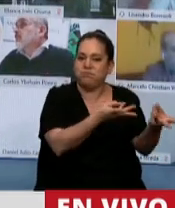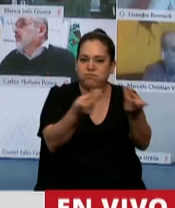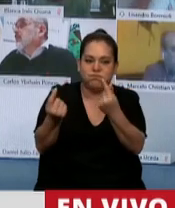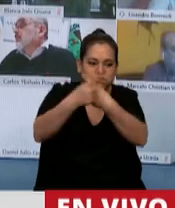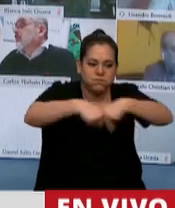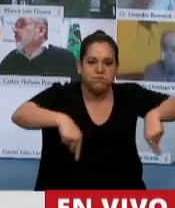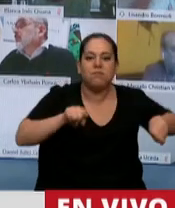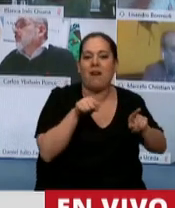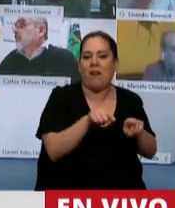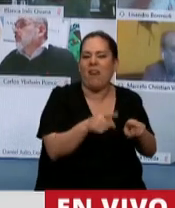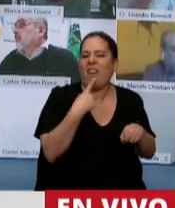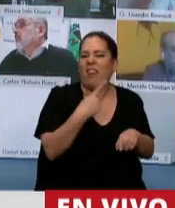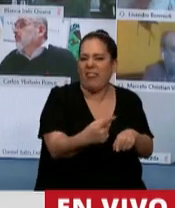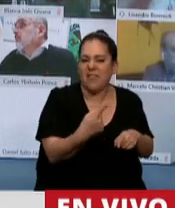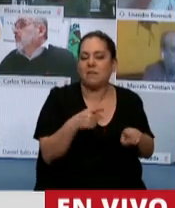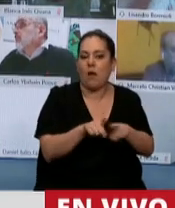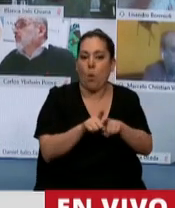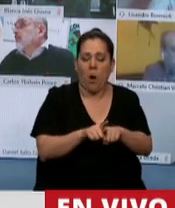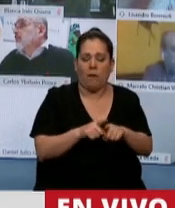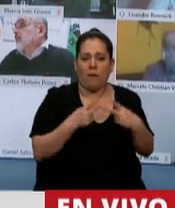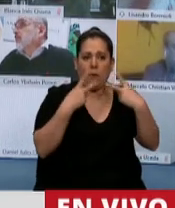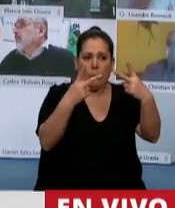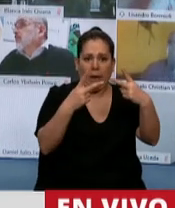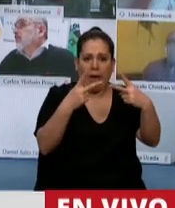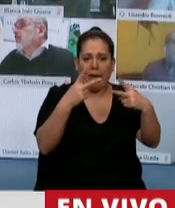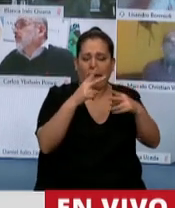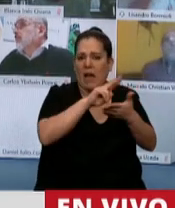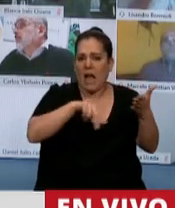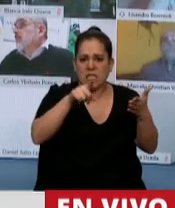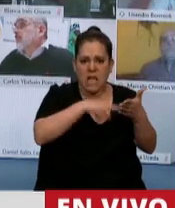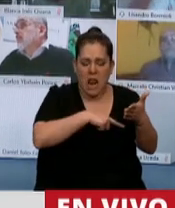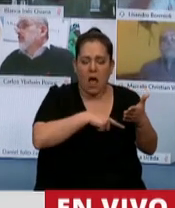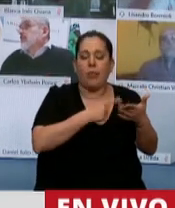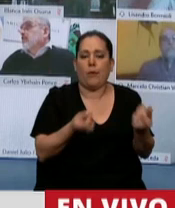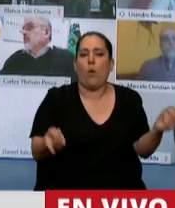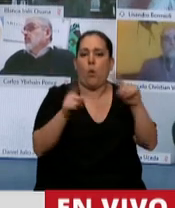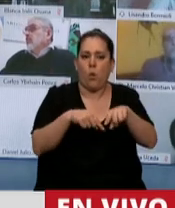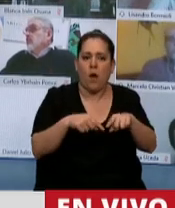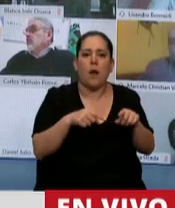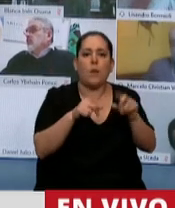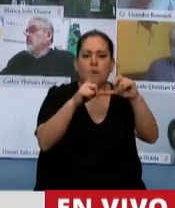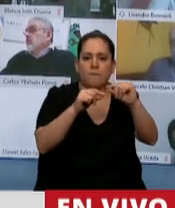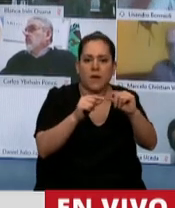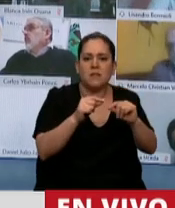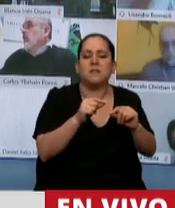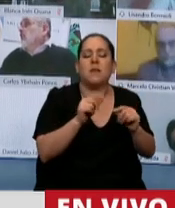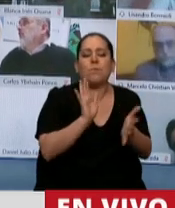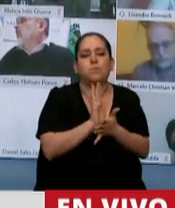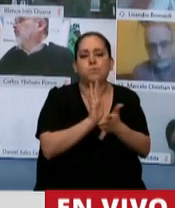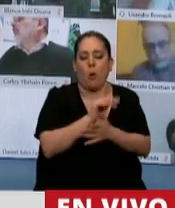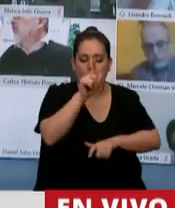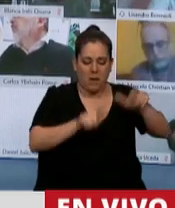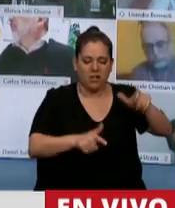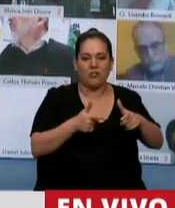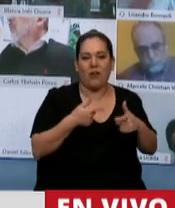estableciendo que tanto en las reprogramaciones como en las cancelaciones de viaje se los considera a los consumidores